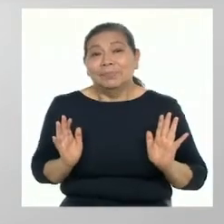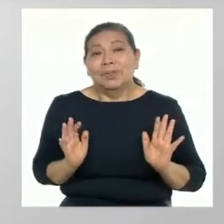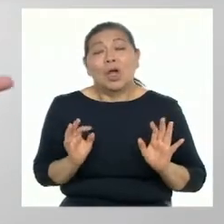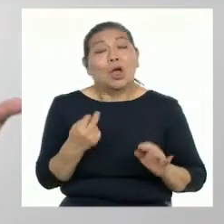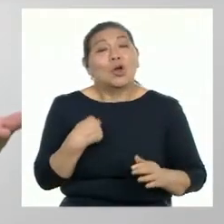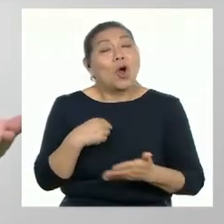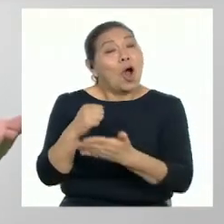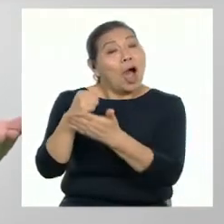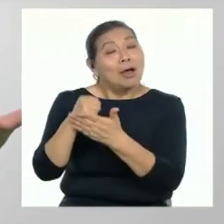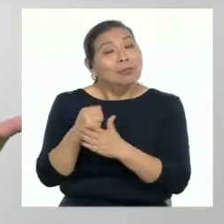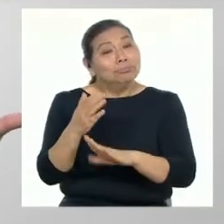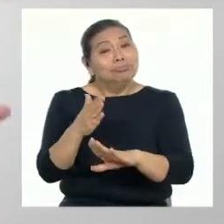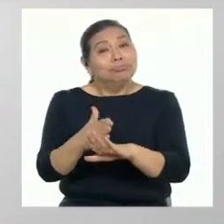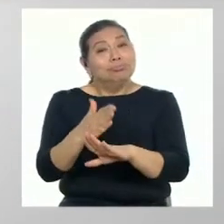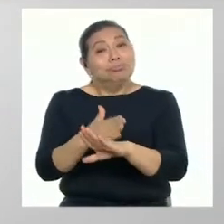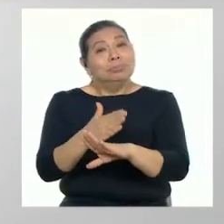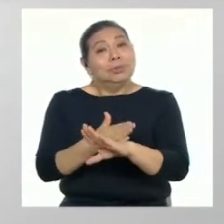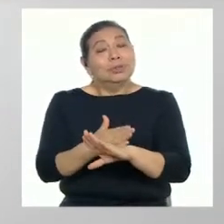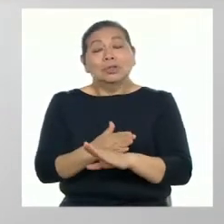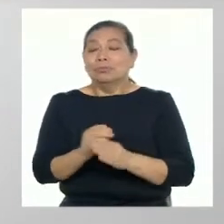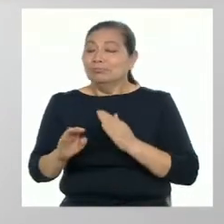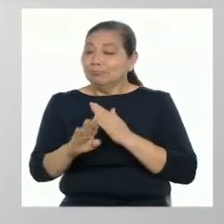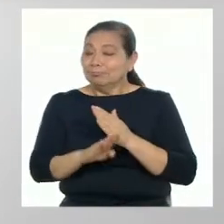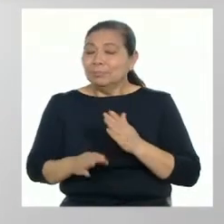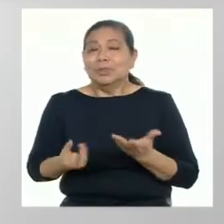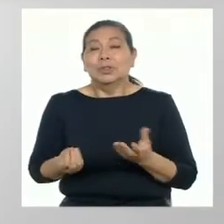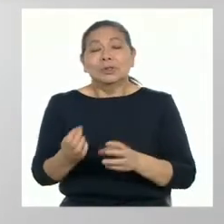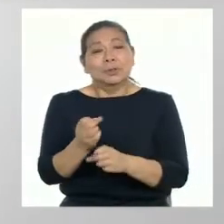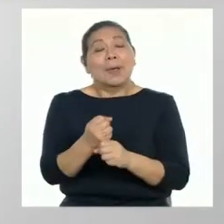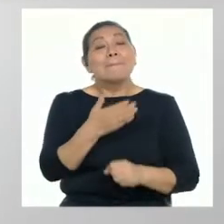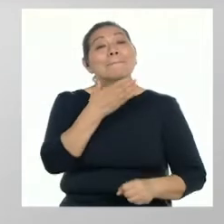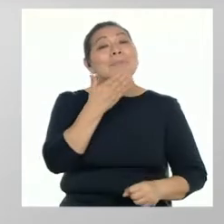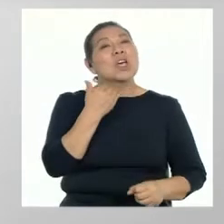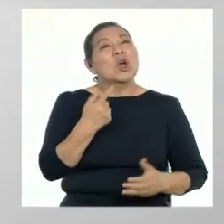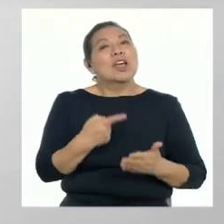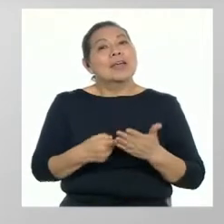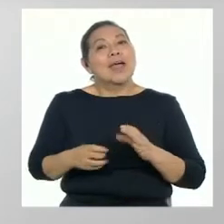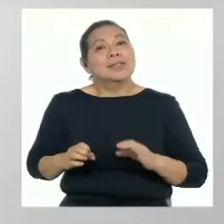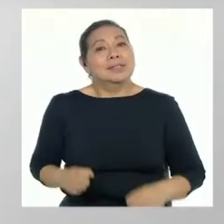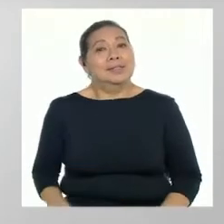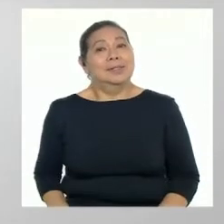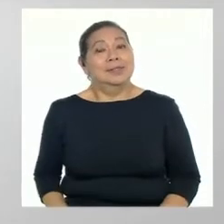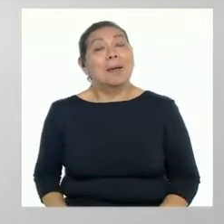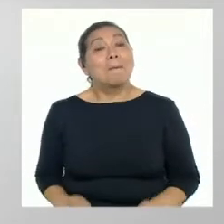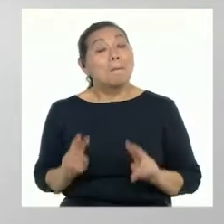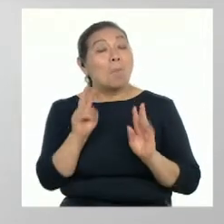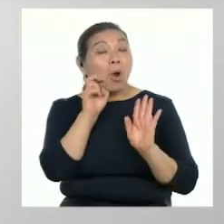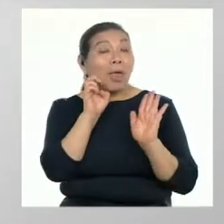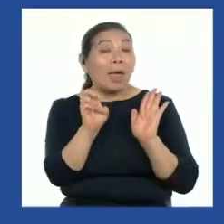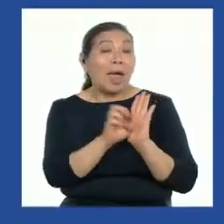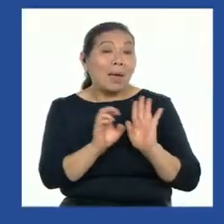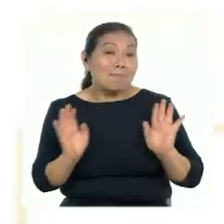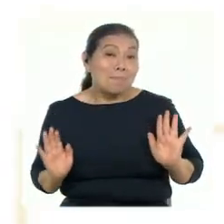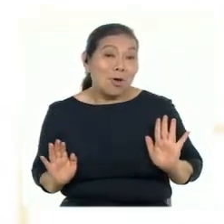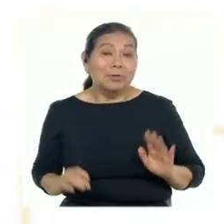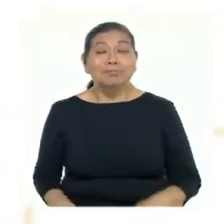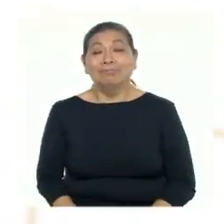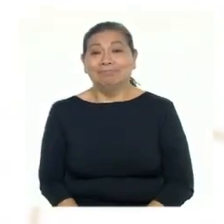nos ayudará a desarrollar un plan sólido y a tomar mejores decisiones. Veamos un ejemplo.